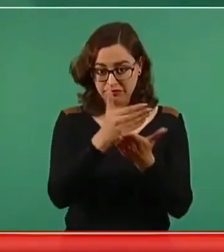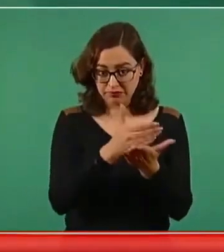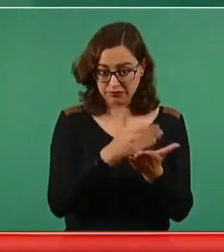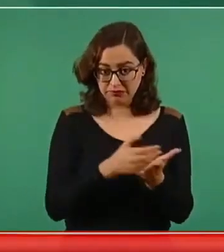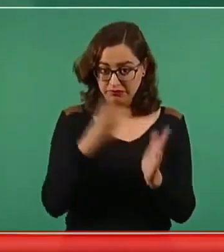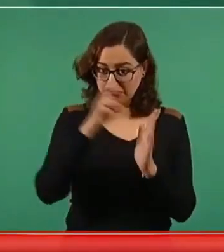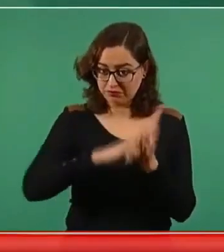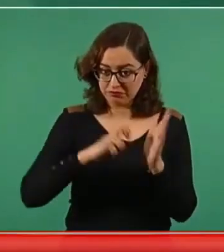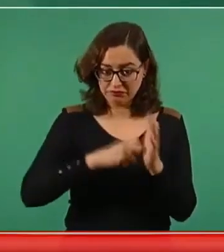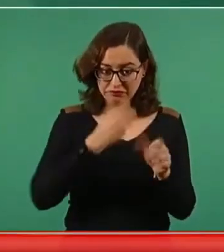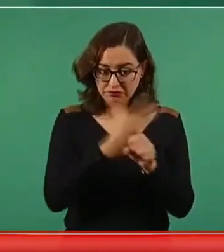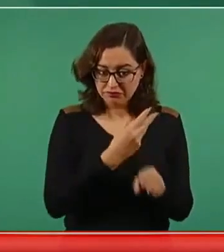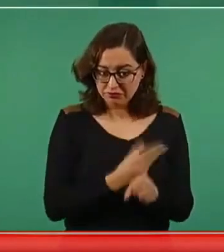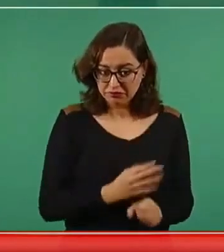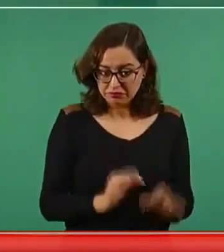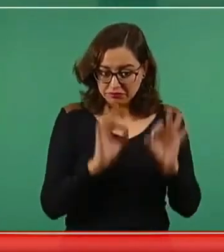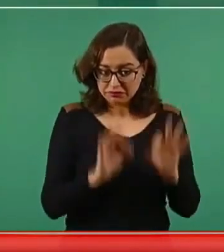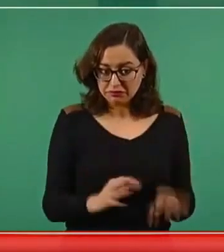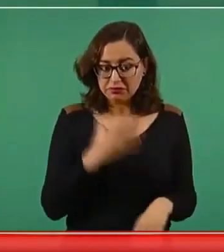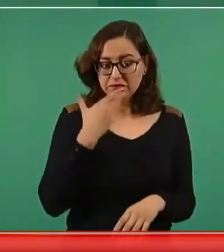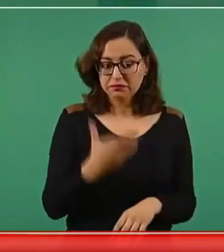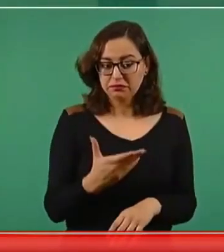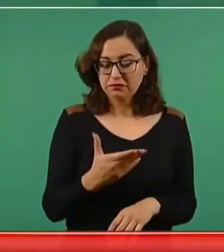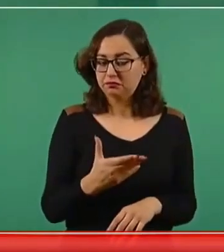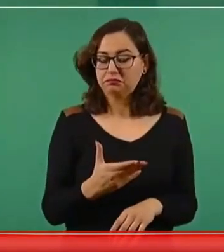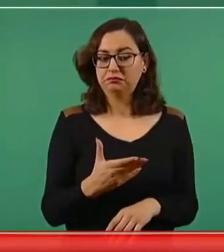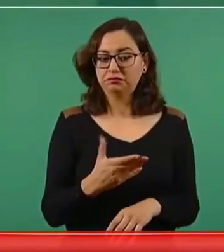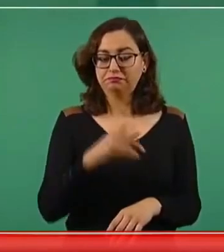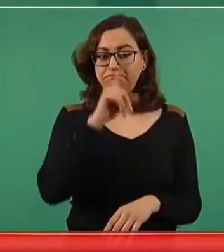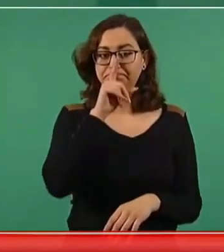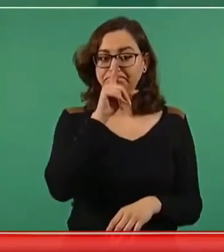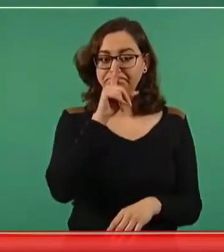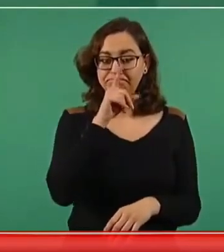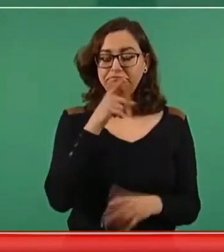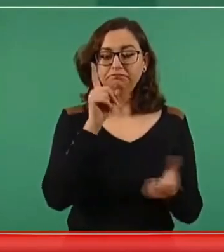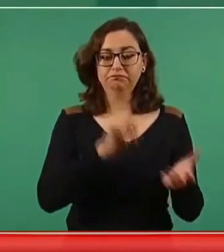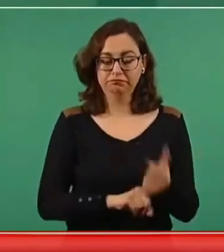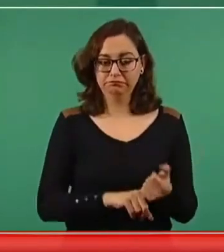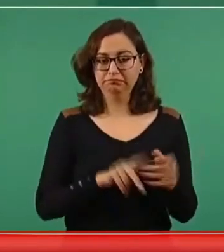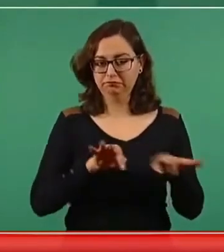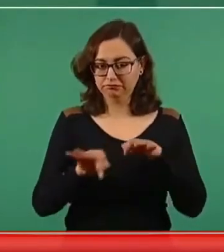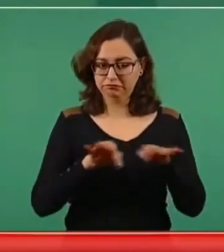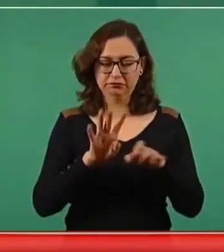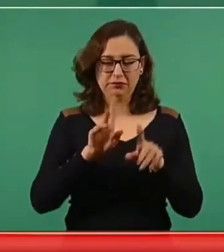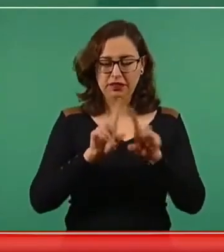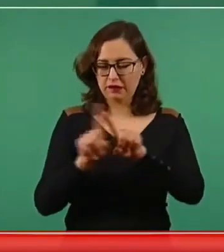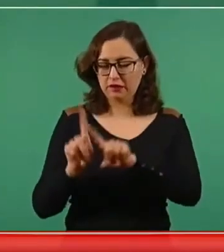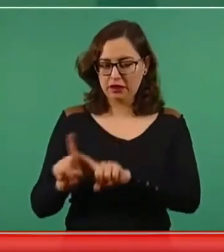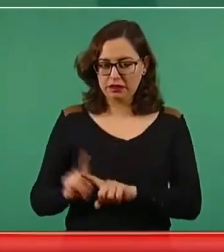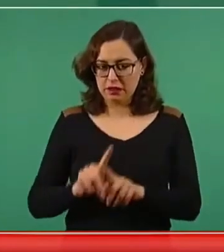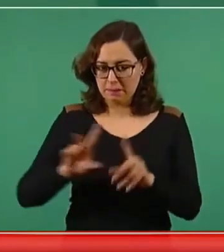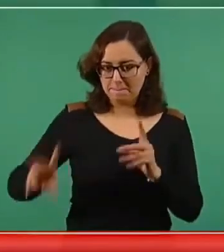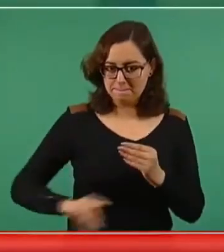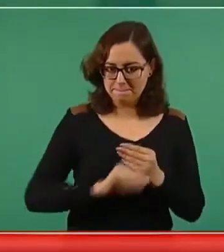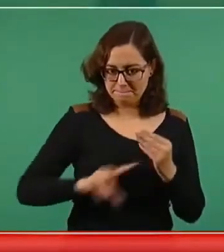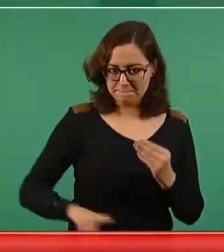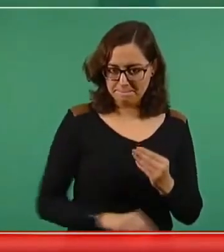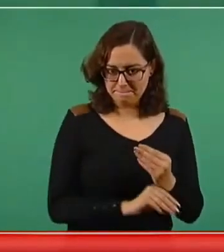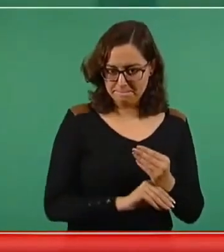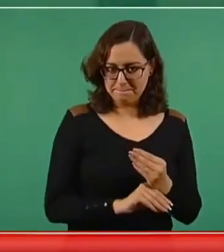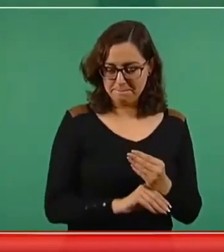distintas, porque se toma en cuenta lo laboral y otros aspectos que no se consideraban.